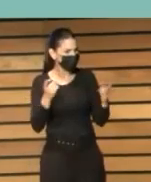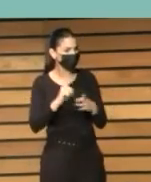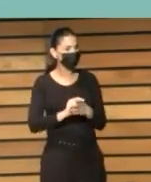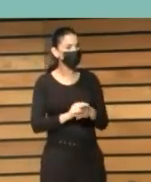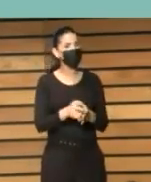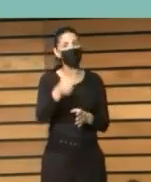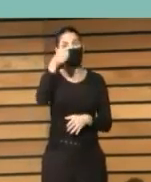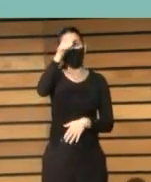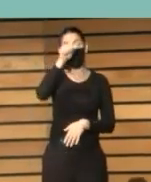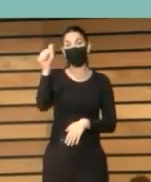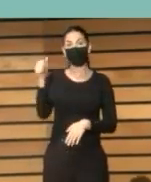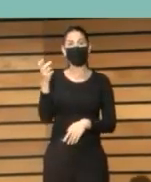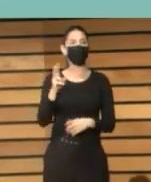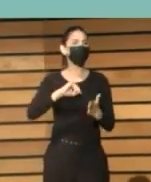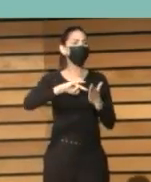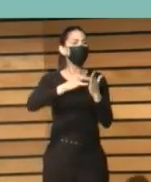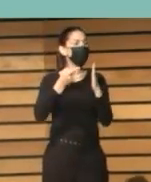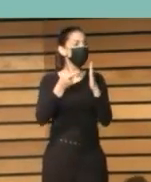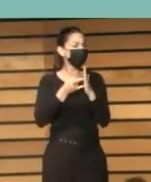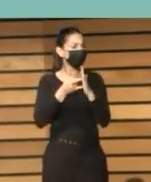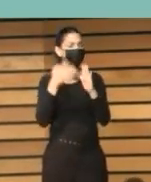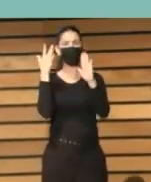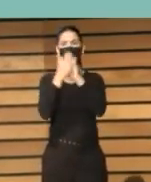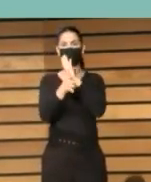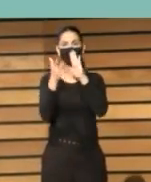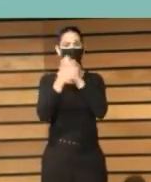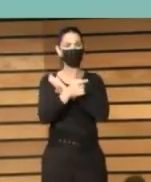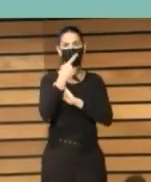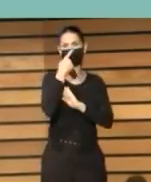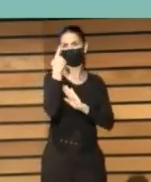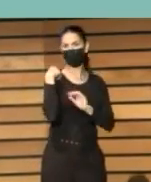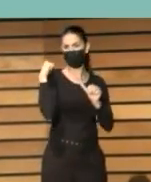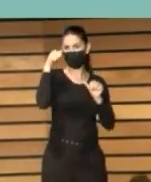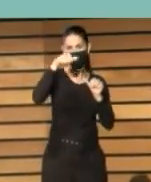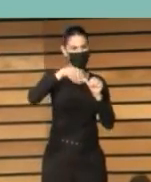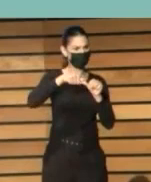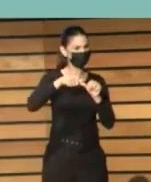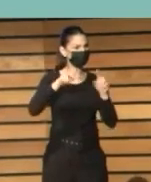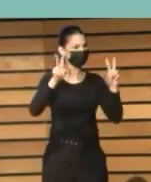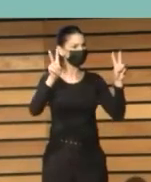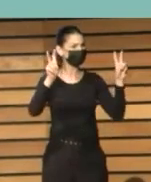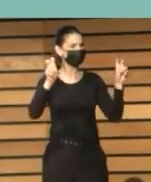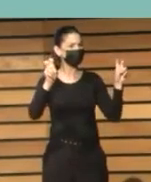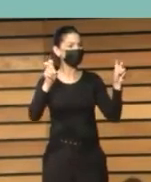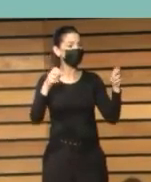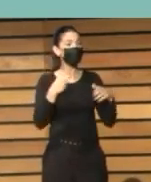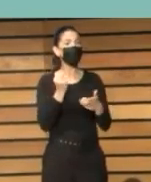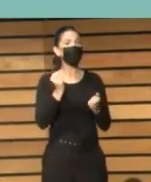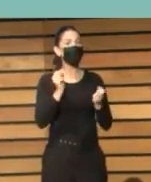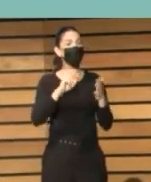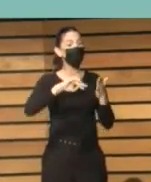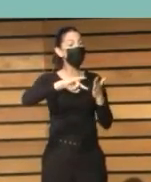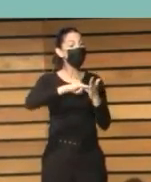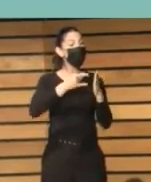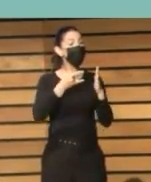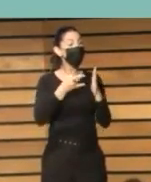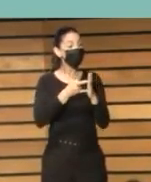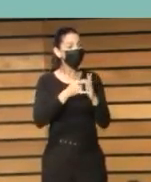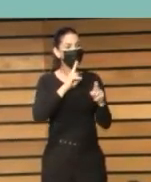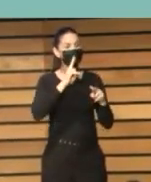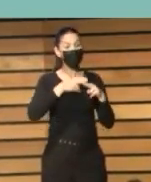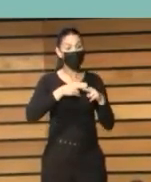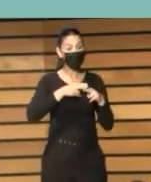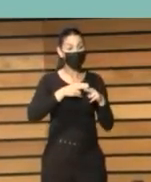Antonio va a hablar de un proyecto en el que lleva trabajando desde el último año. Se trata del proyecto IRIS, para